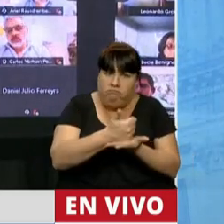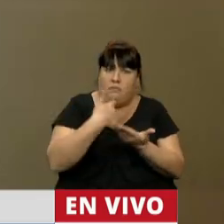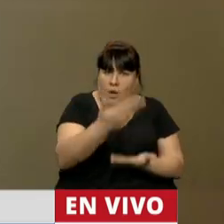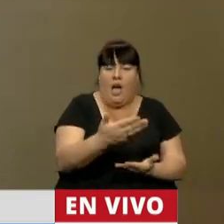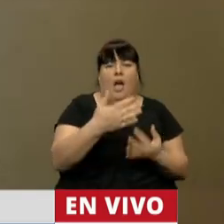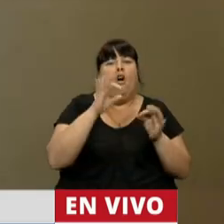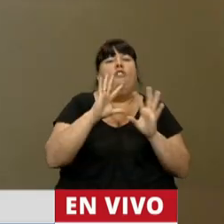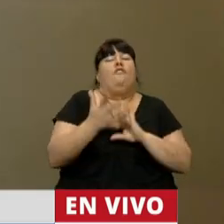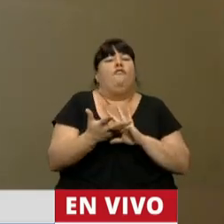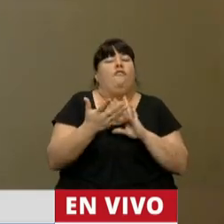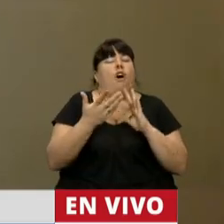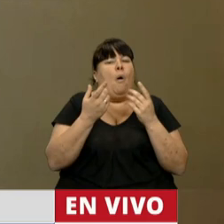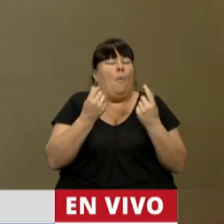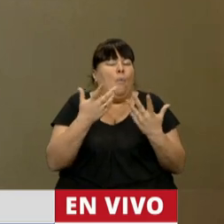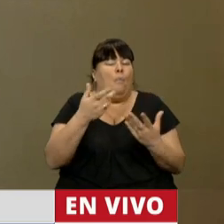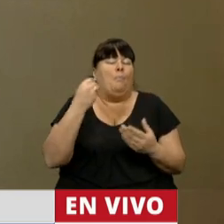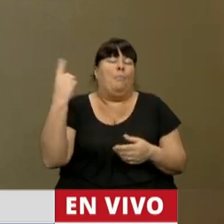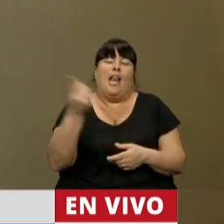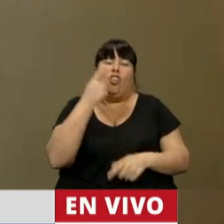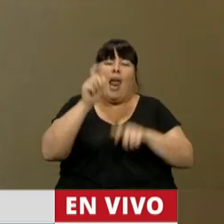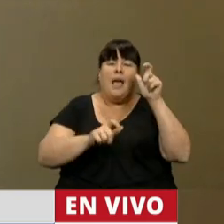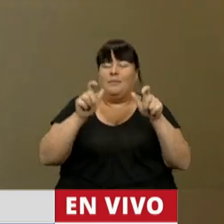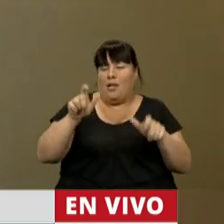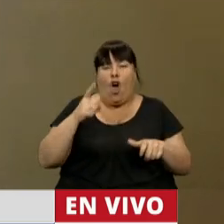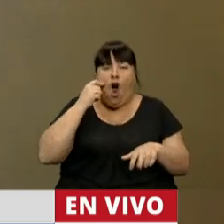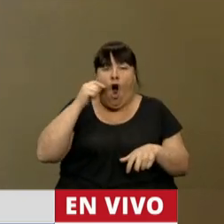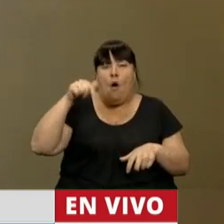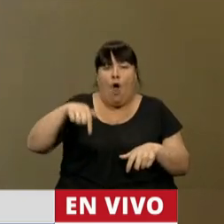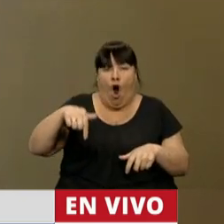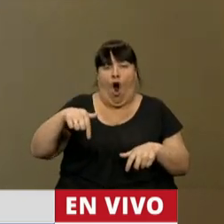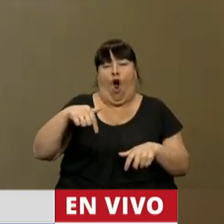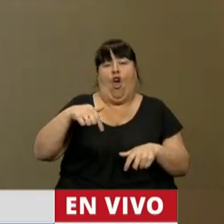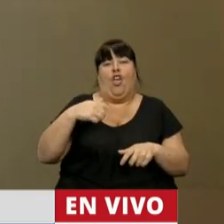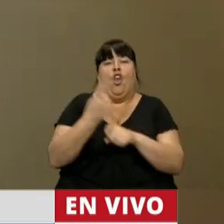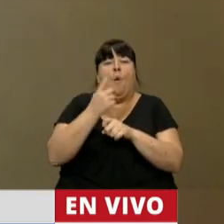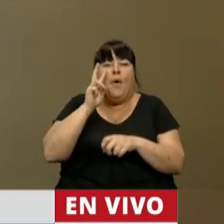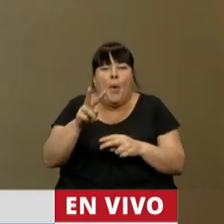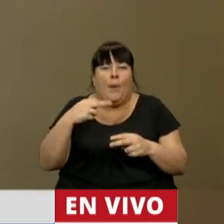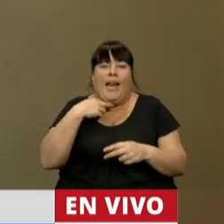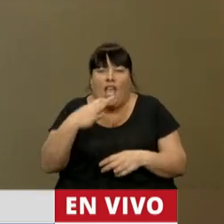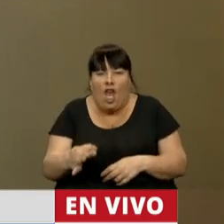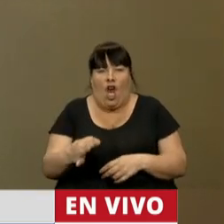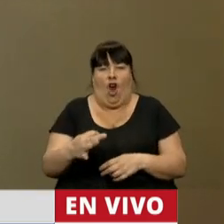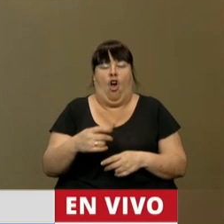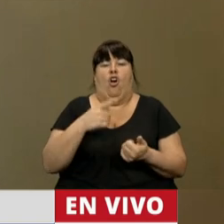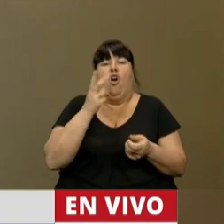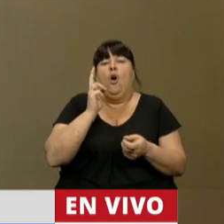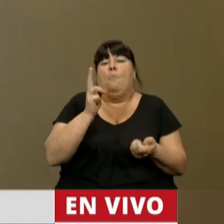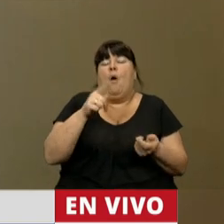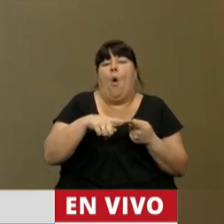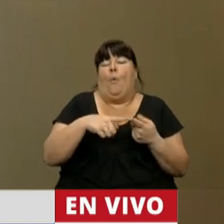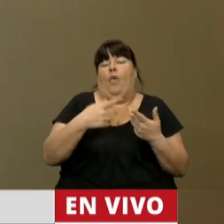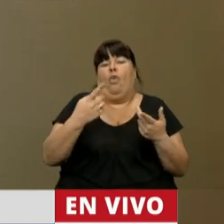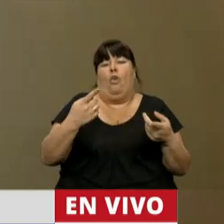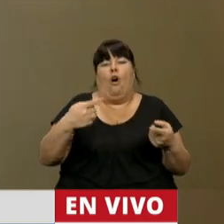como una bandera para que todos aquellos hombres que hoy son privados de ver a sus hijos, de verse privados